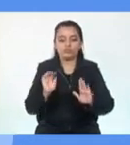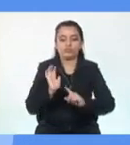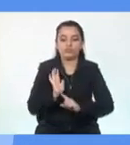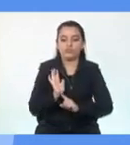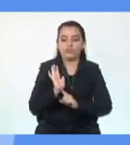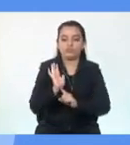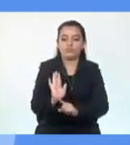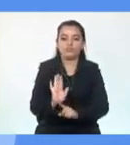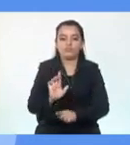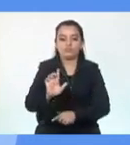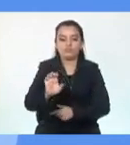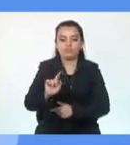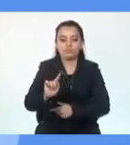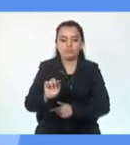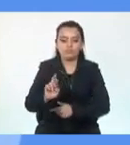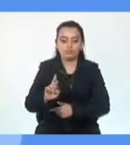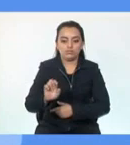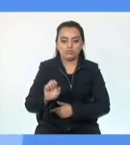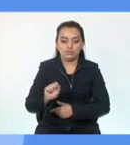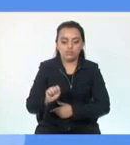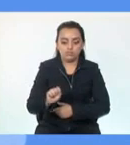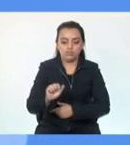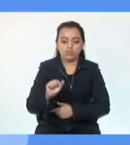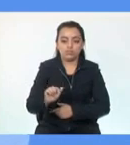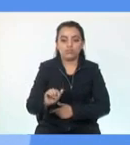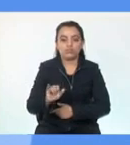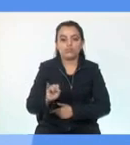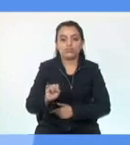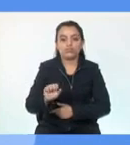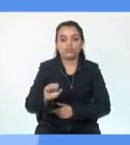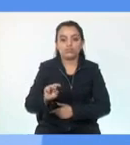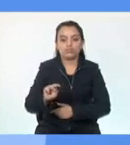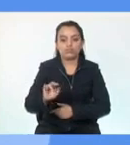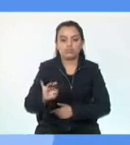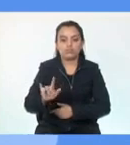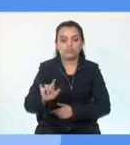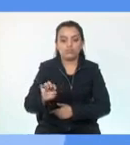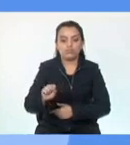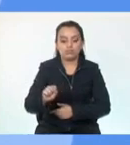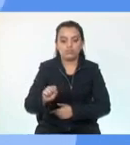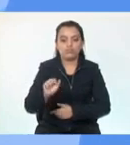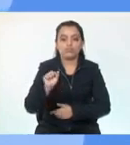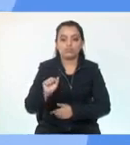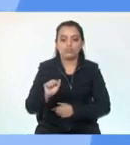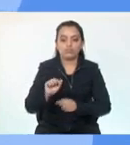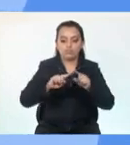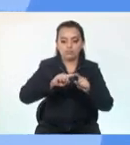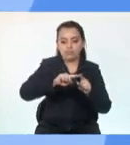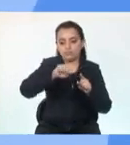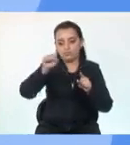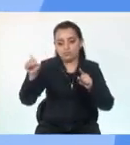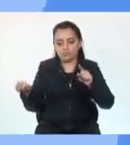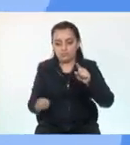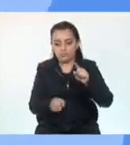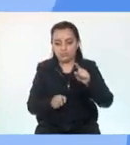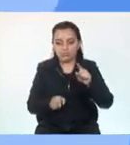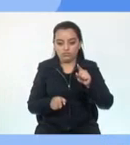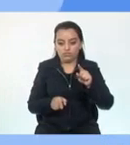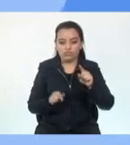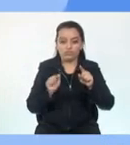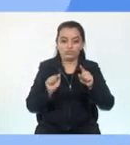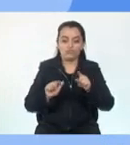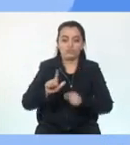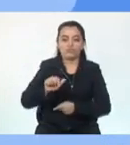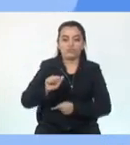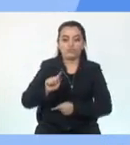que sirven para referenciar cualquier punto de la superficie terrestre, utilizando las coordenadas de latitud norte